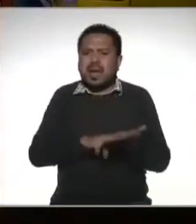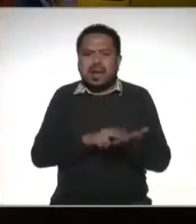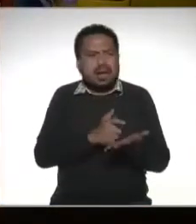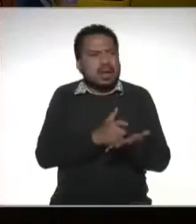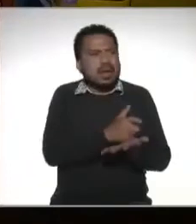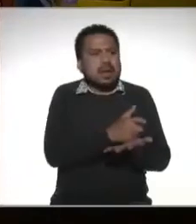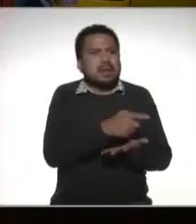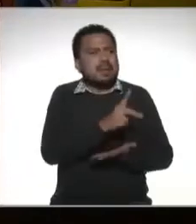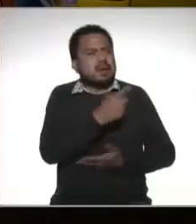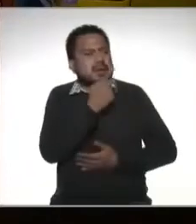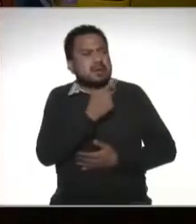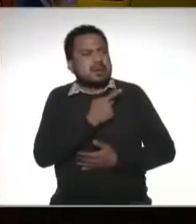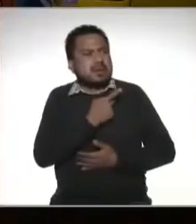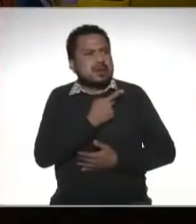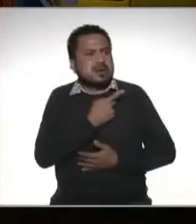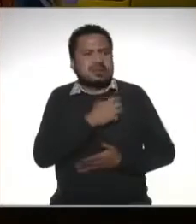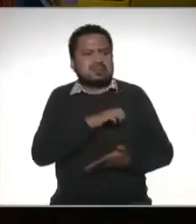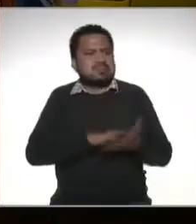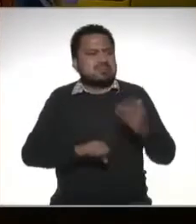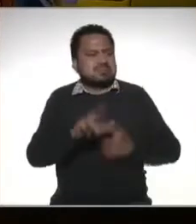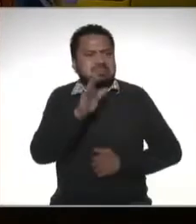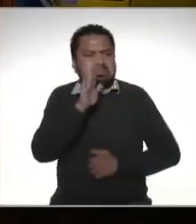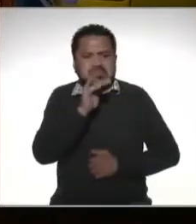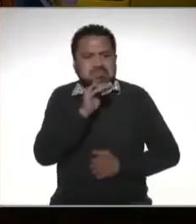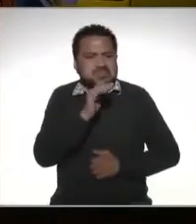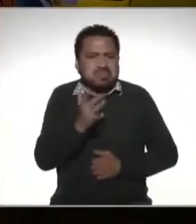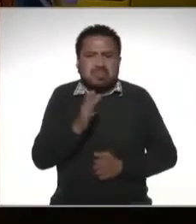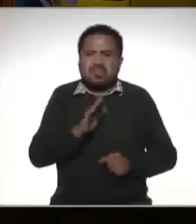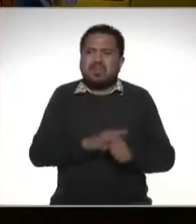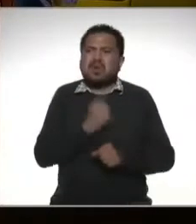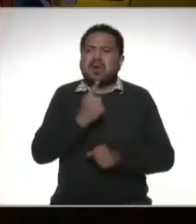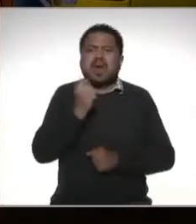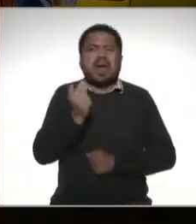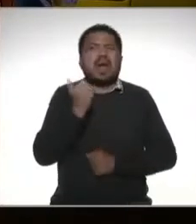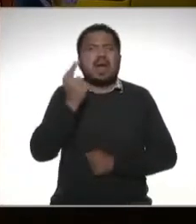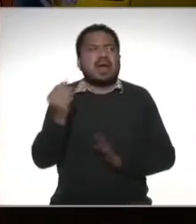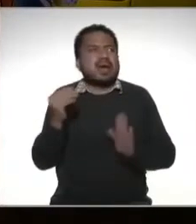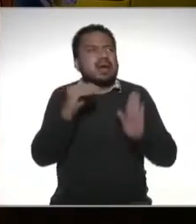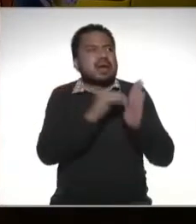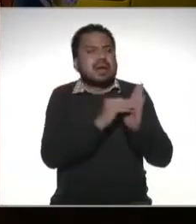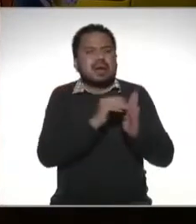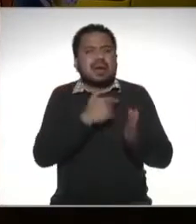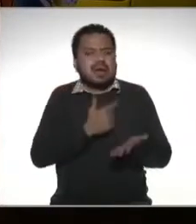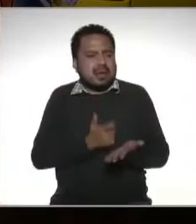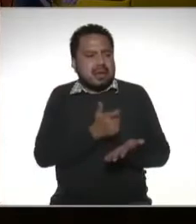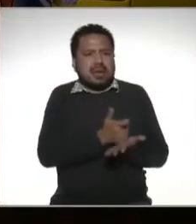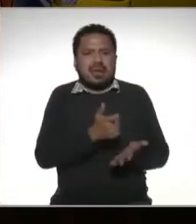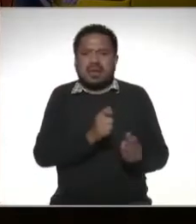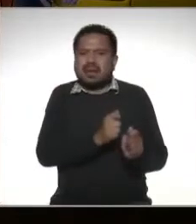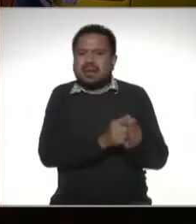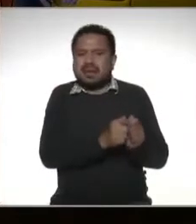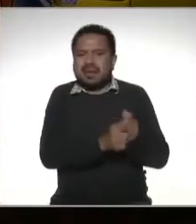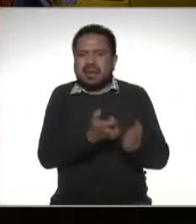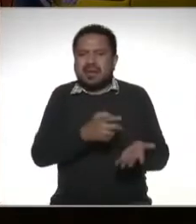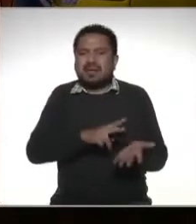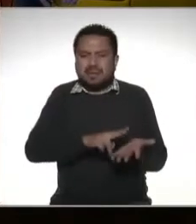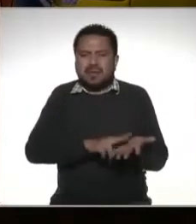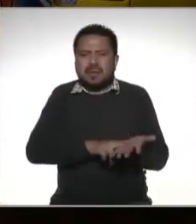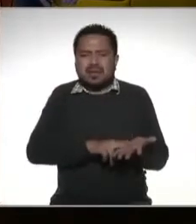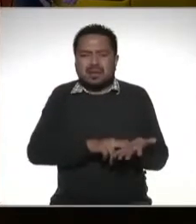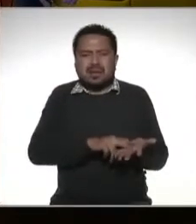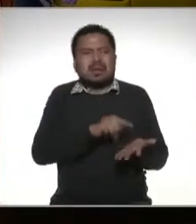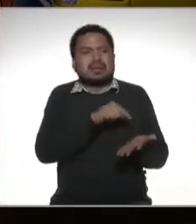pero nos va a decir no es deducible ¿por qué? porque alguien le puso que lo pagamos en efectivo y eso ya estamos